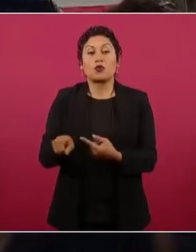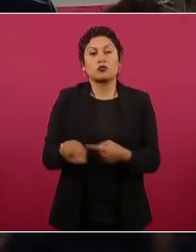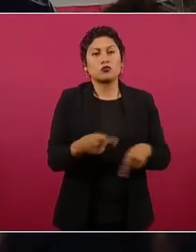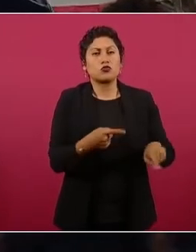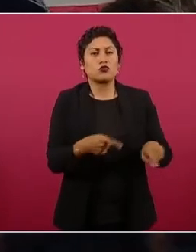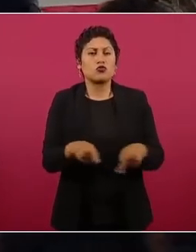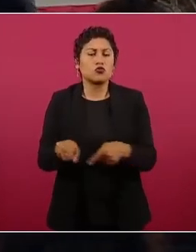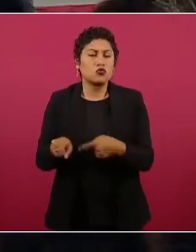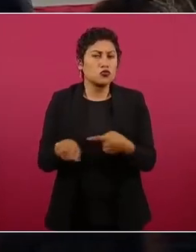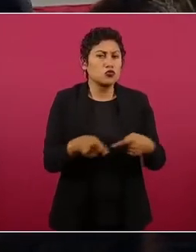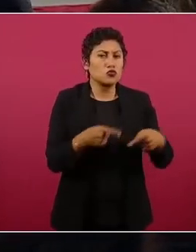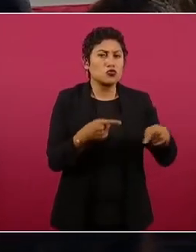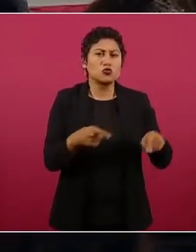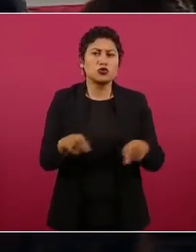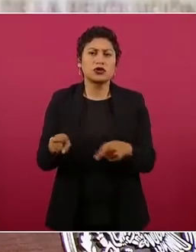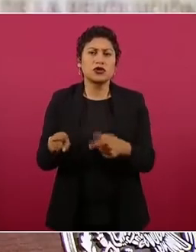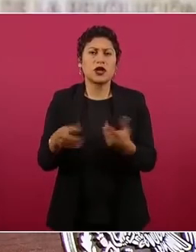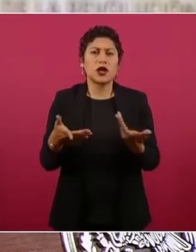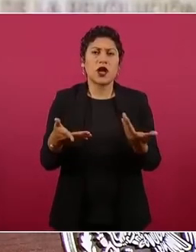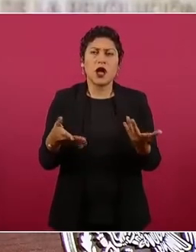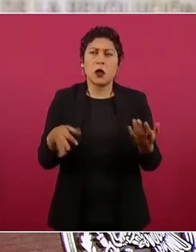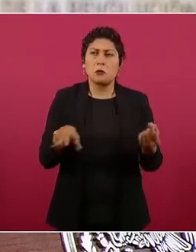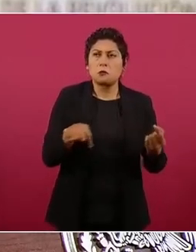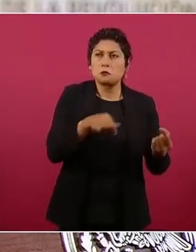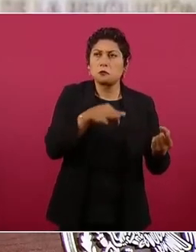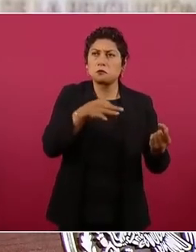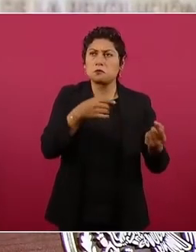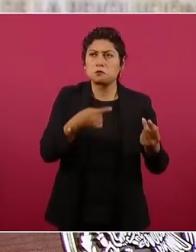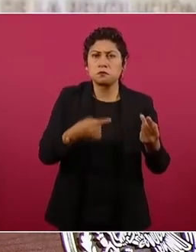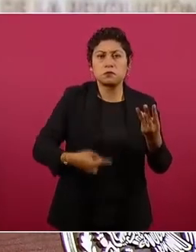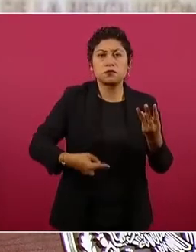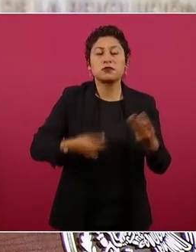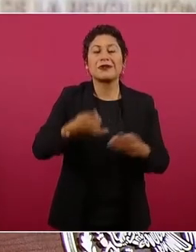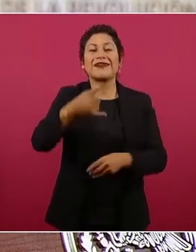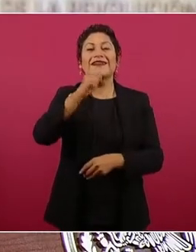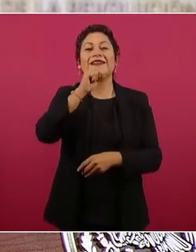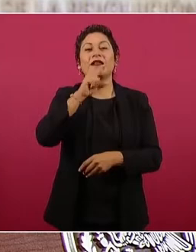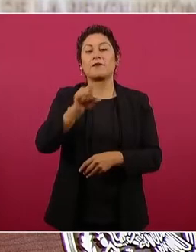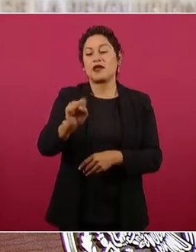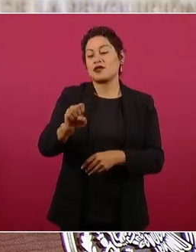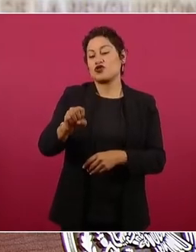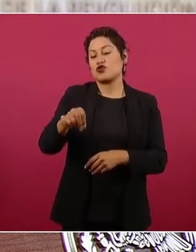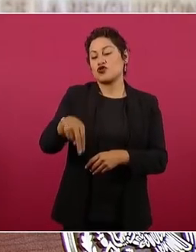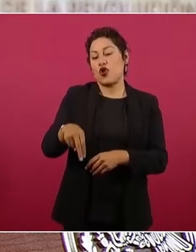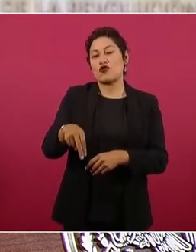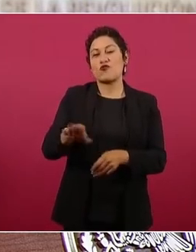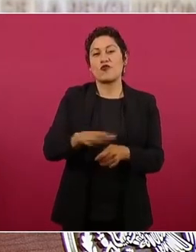también el son, que es cultura.